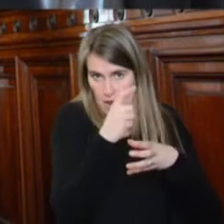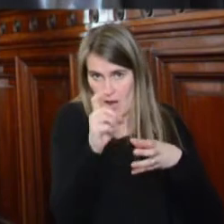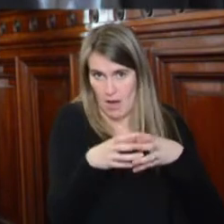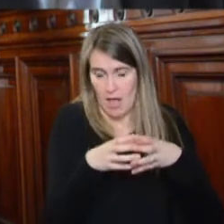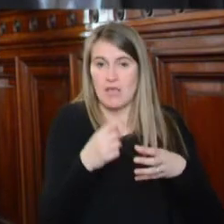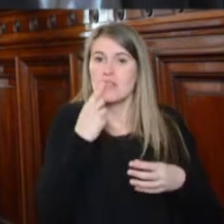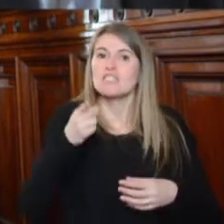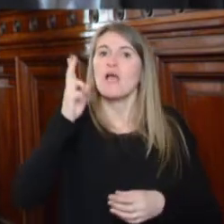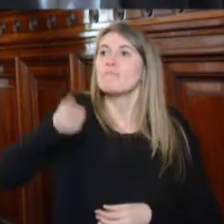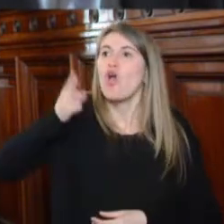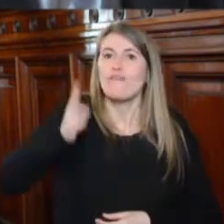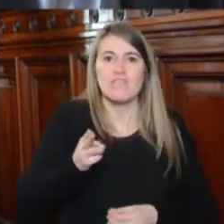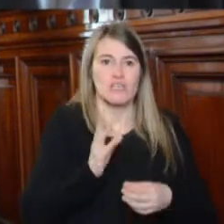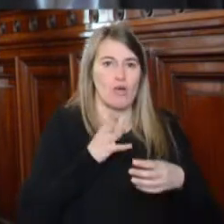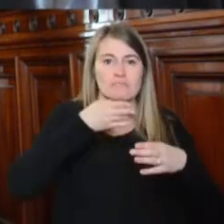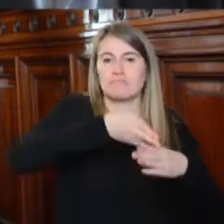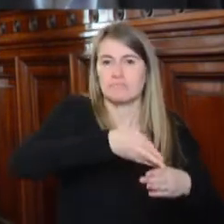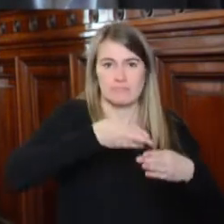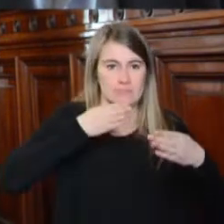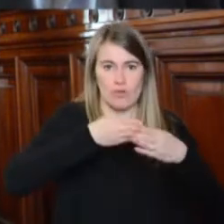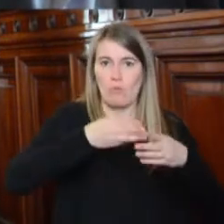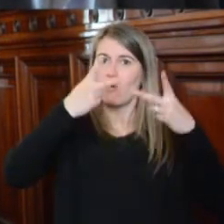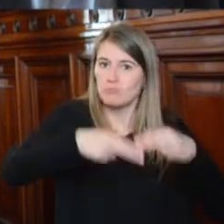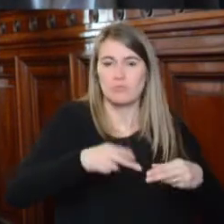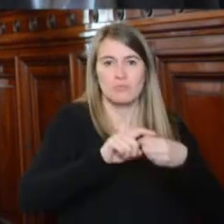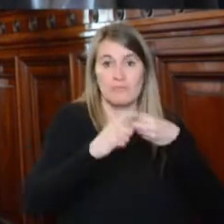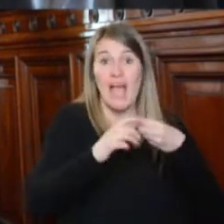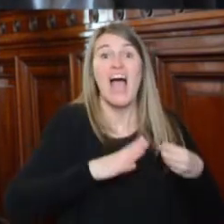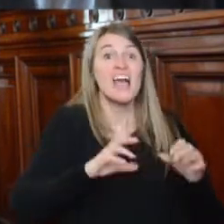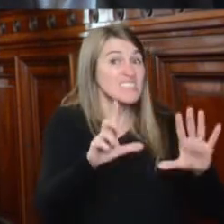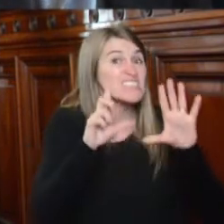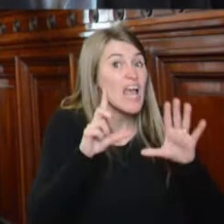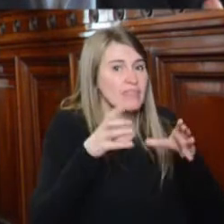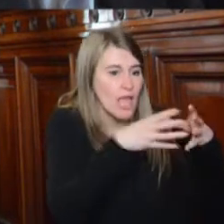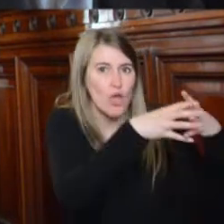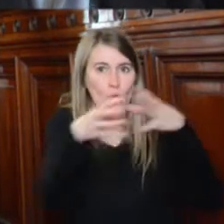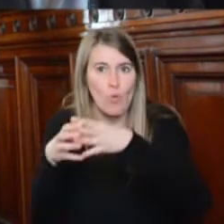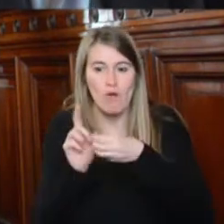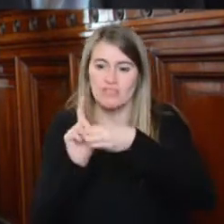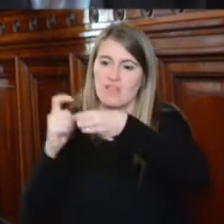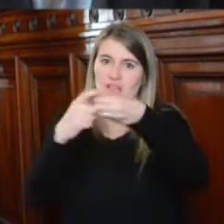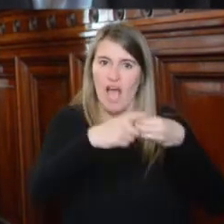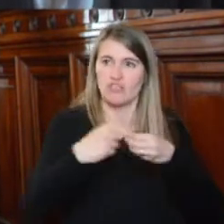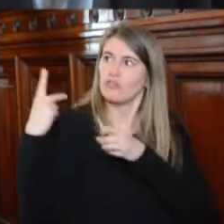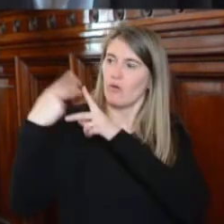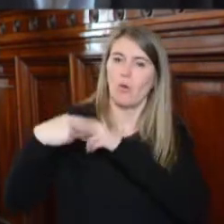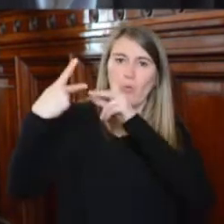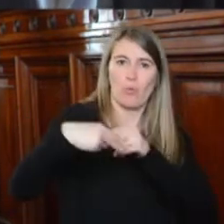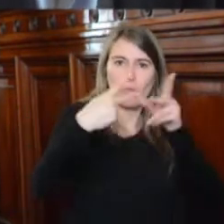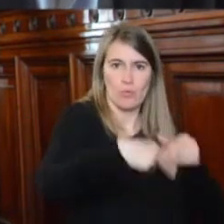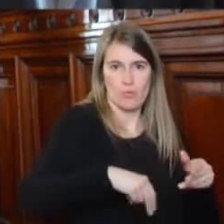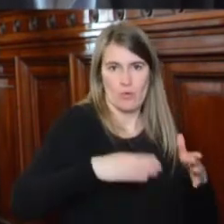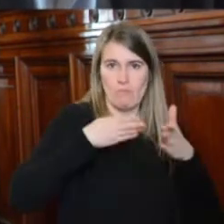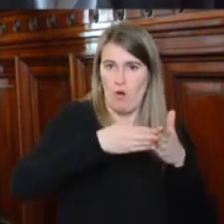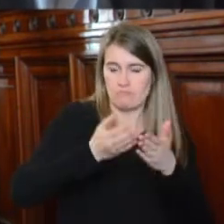tiene prohibido intervenir sindicatos, a pesar de lo cual fueron intervenidos al menos 7 en los últimos meses. La intervención de una entidad sindical